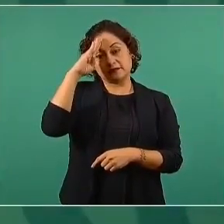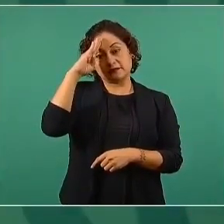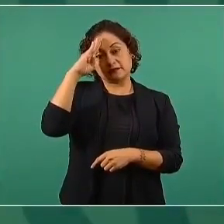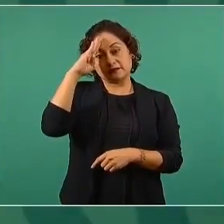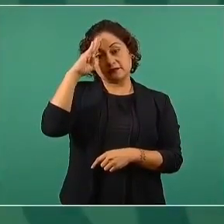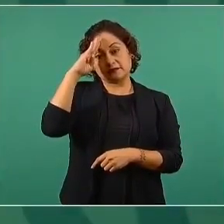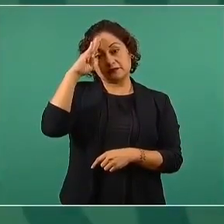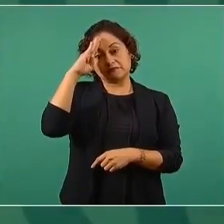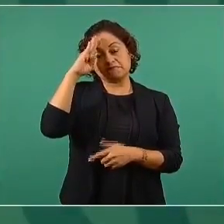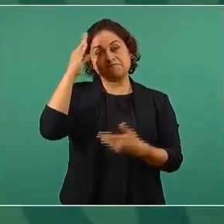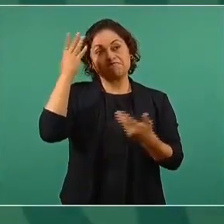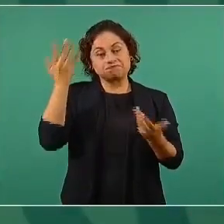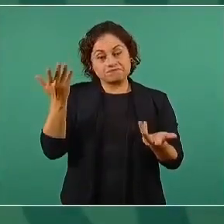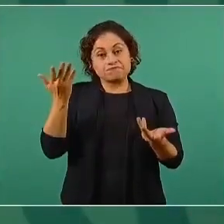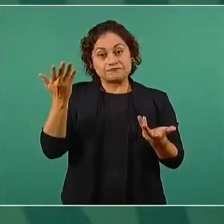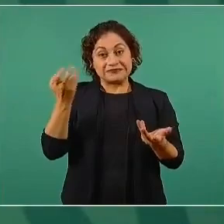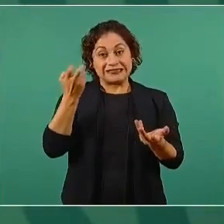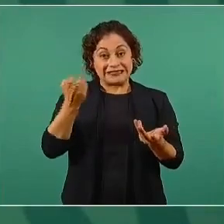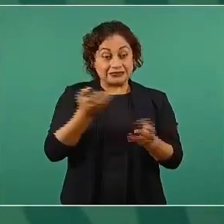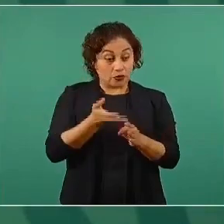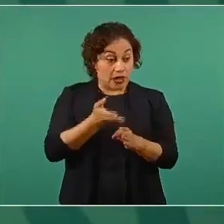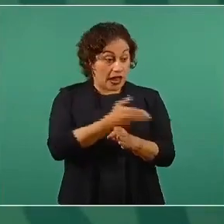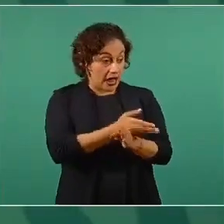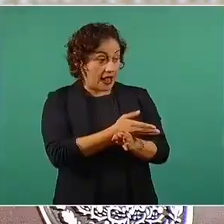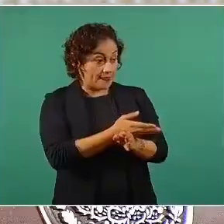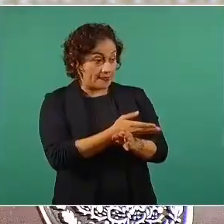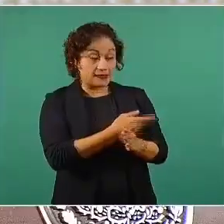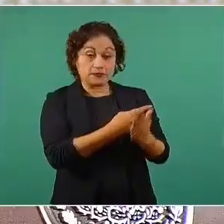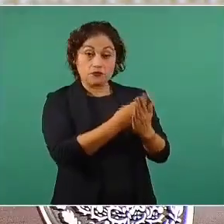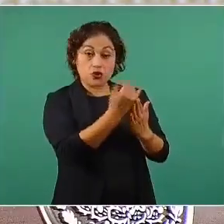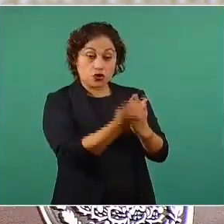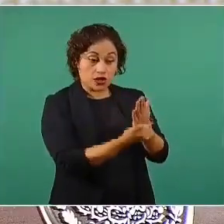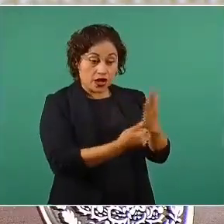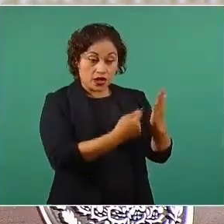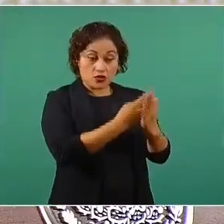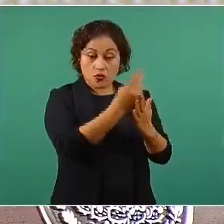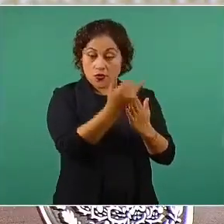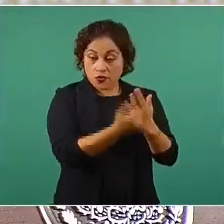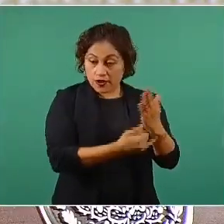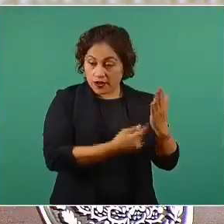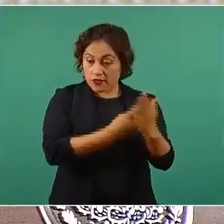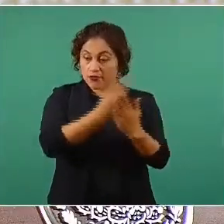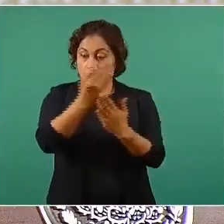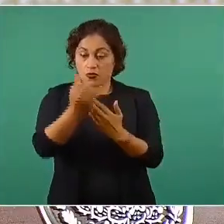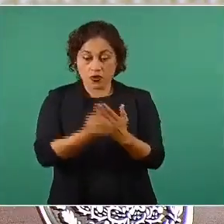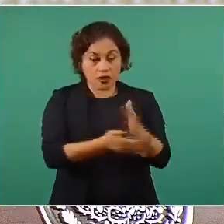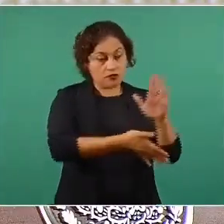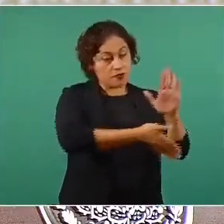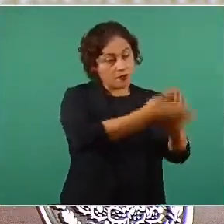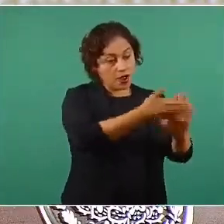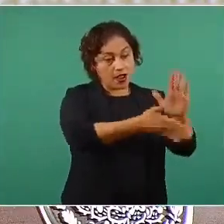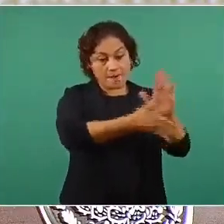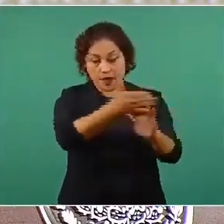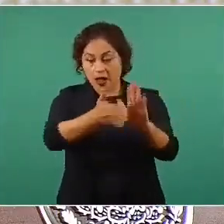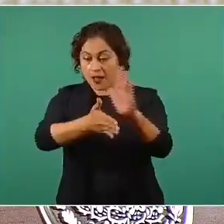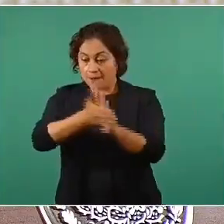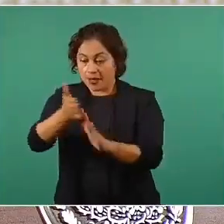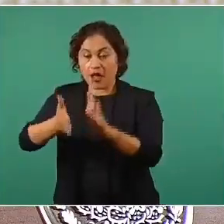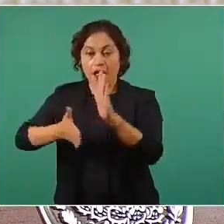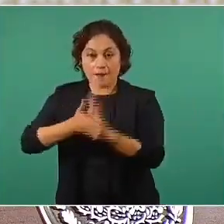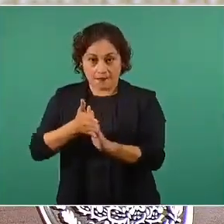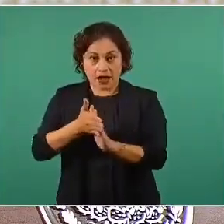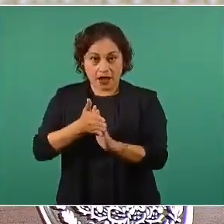concluya lo que ya iniciamos que no dejemos obras sin terminar como